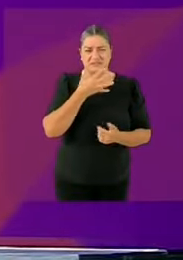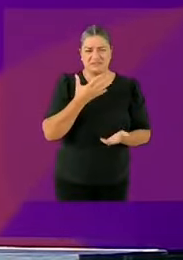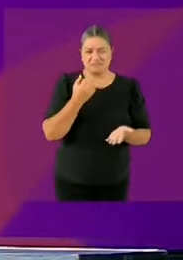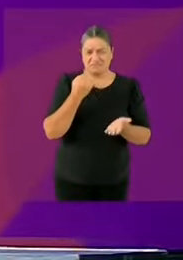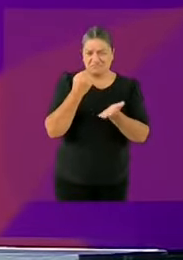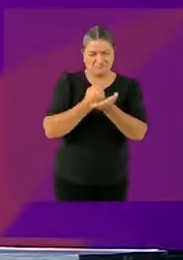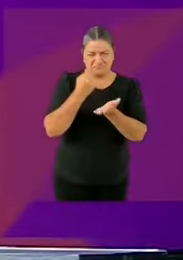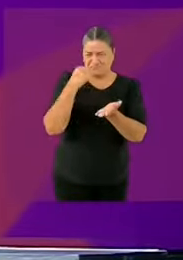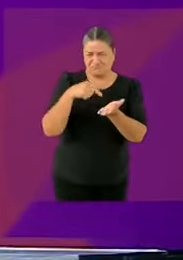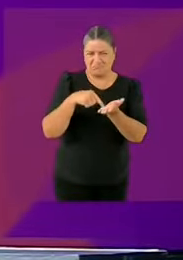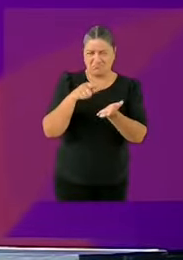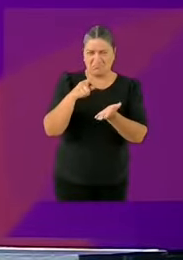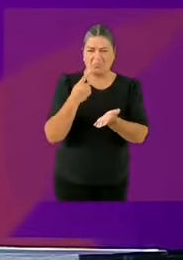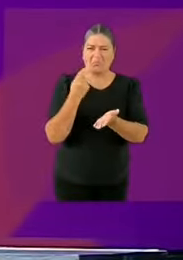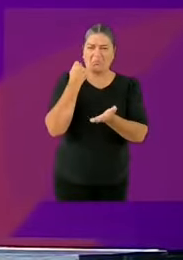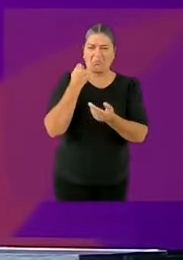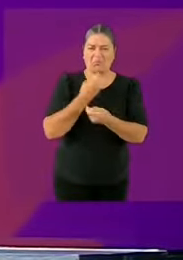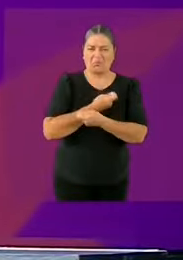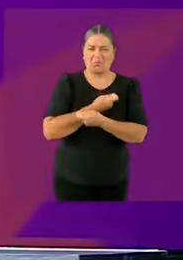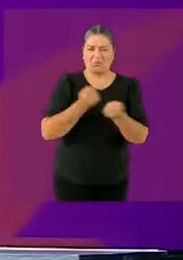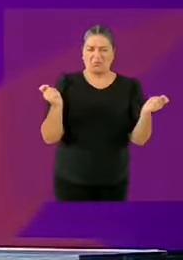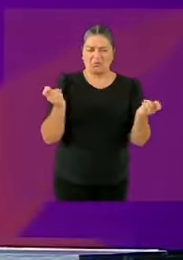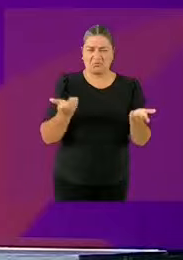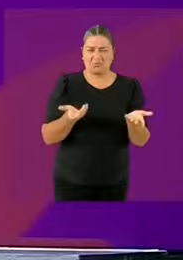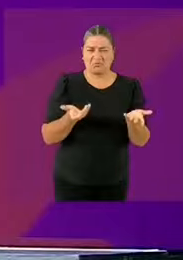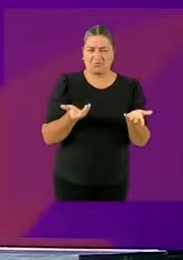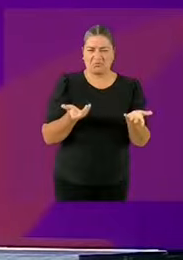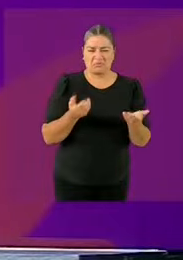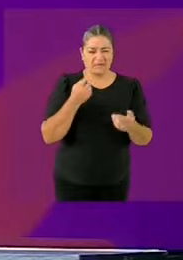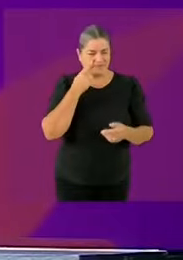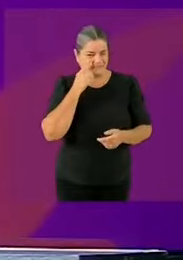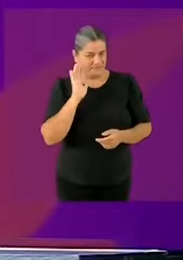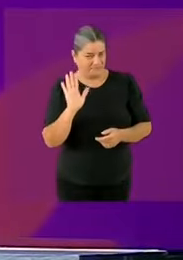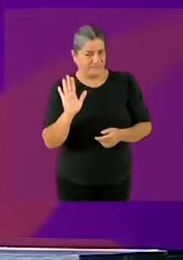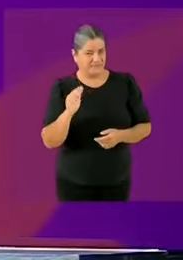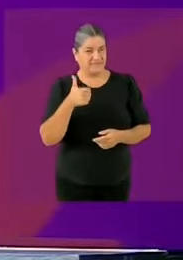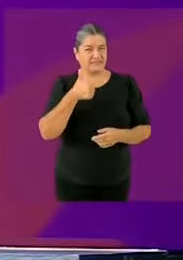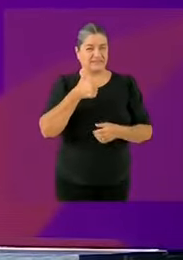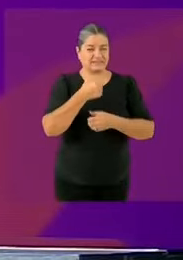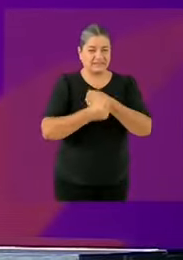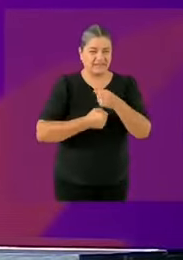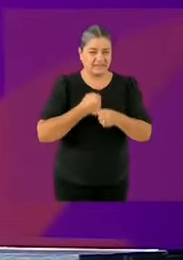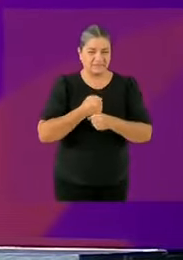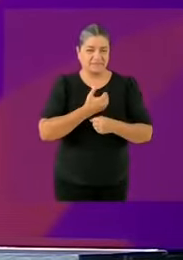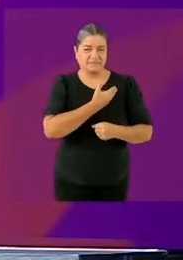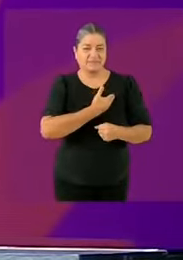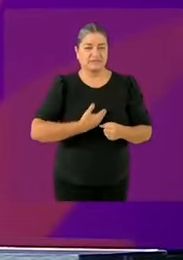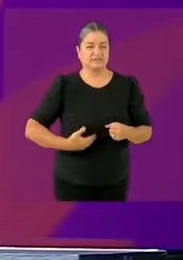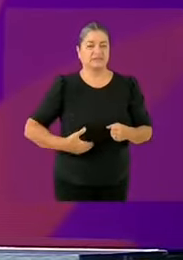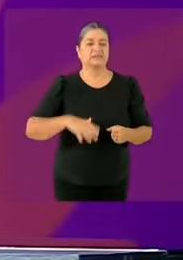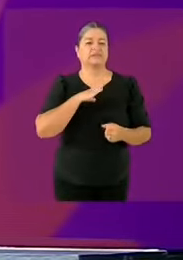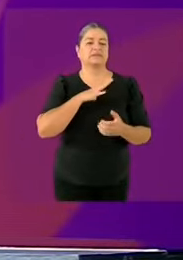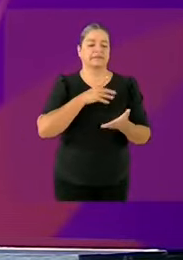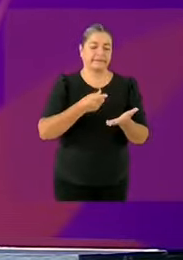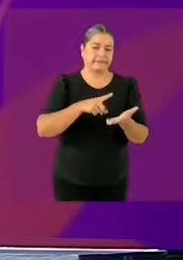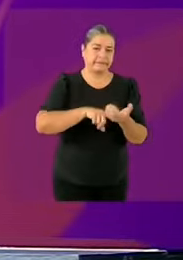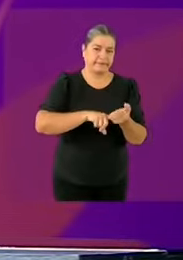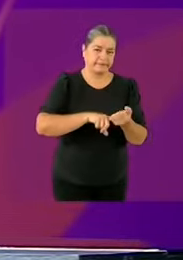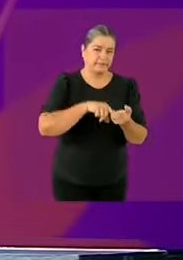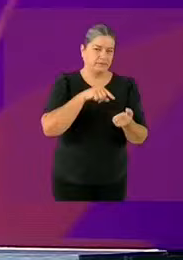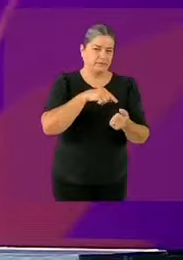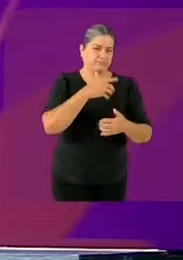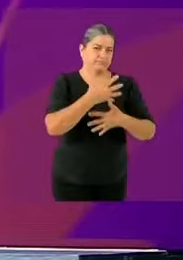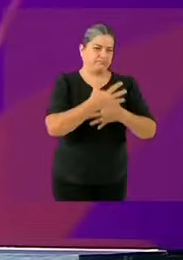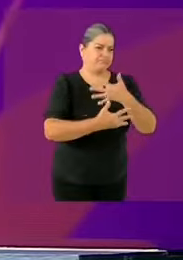Carlos Salinas, y cada sexenio tiene un gran escándalo. ¿Qué propone hacer para evitar que cada sexenio se siga repitiendo esto